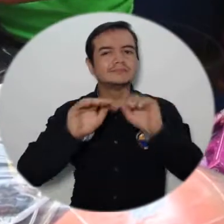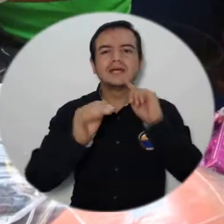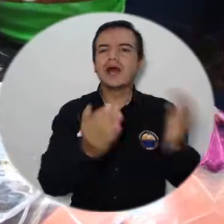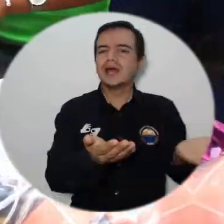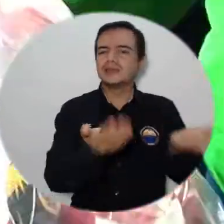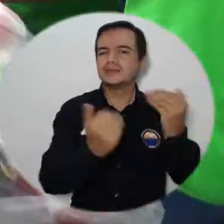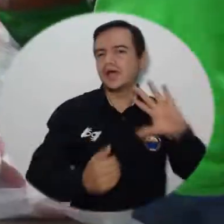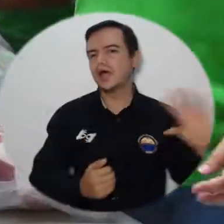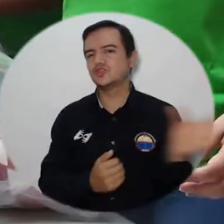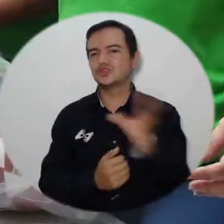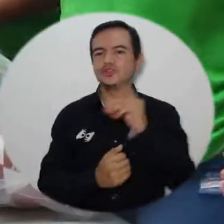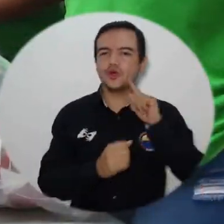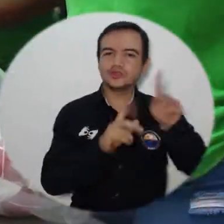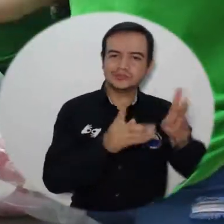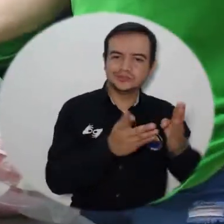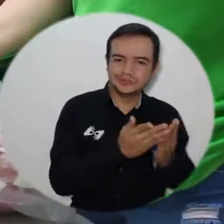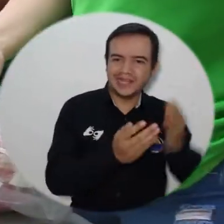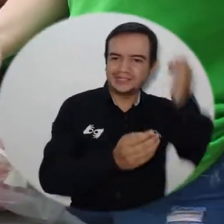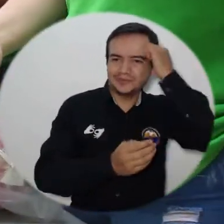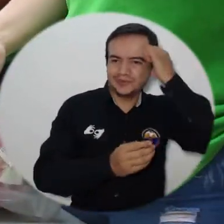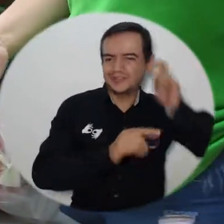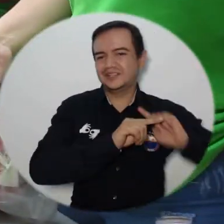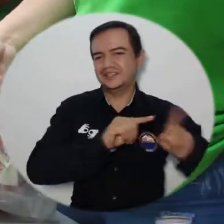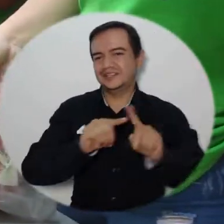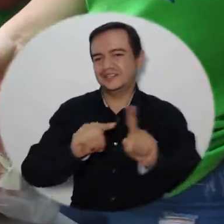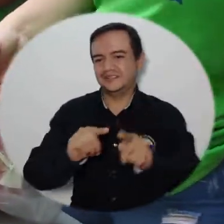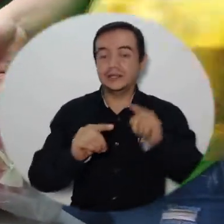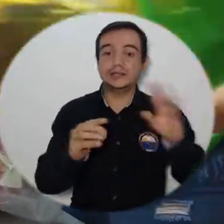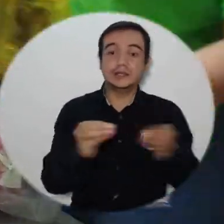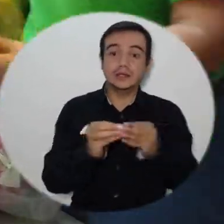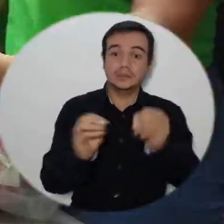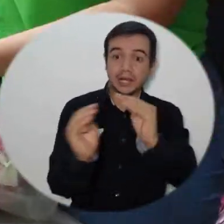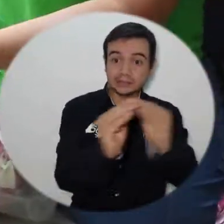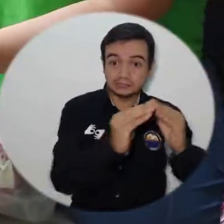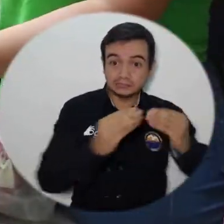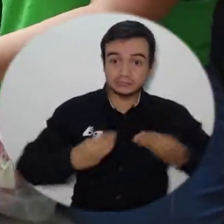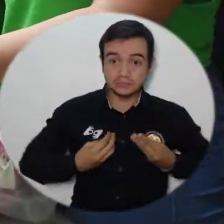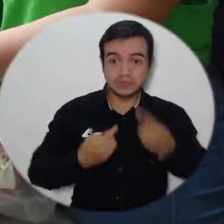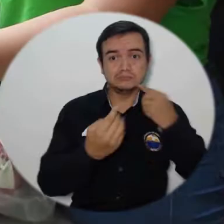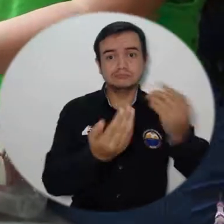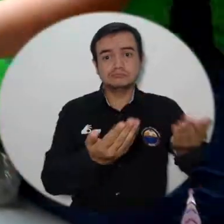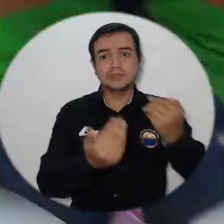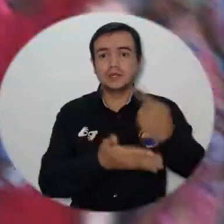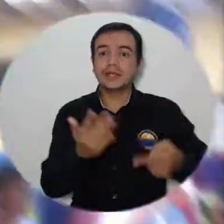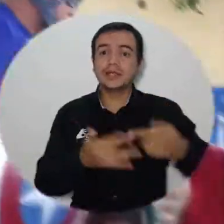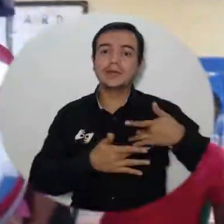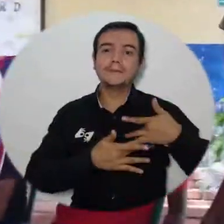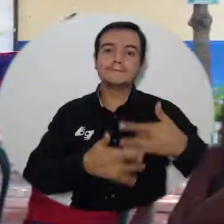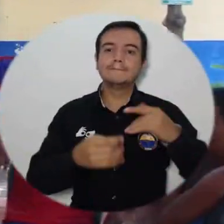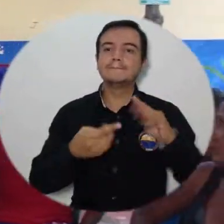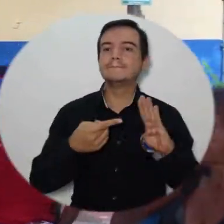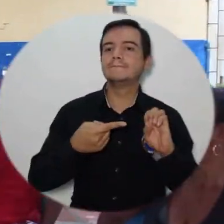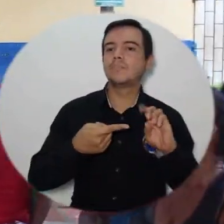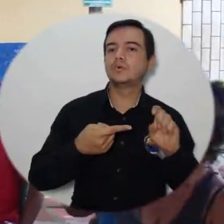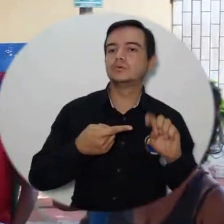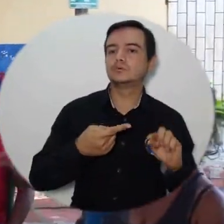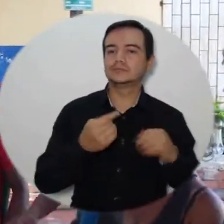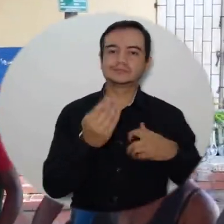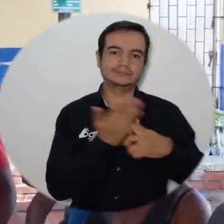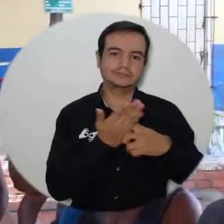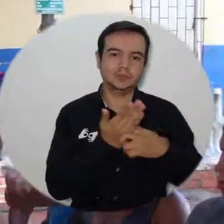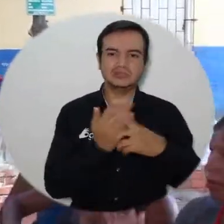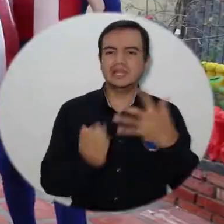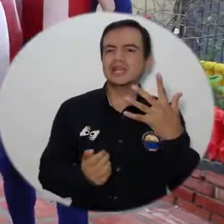los amarios en general a donar bonos de entre 5 y 20 mil pesos o una cantidad superior a través de consignaciones